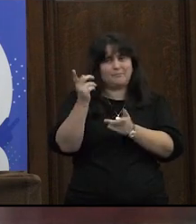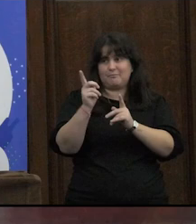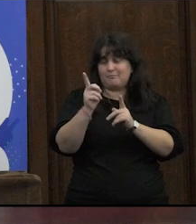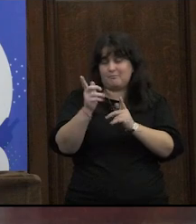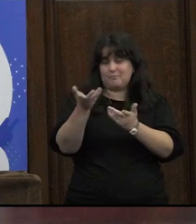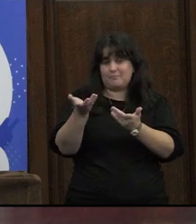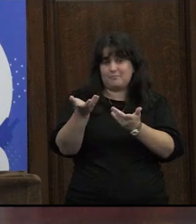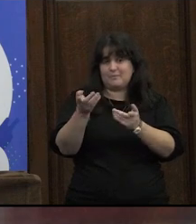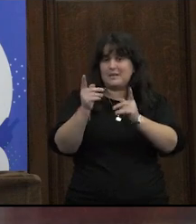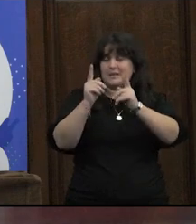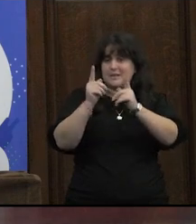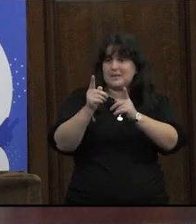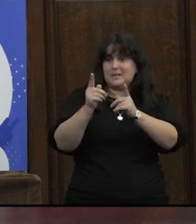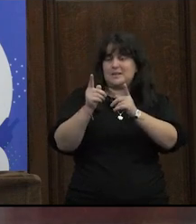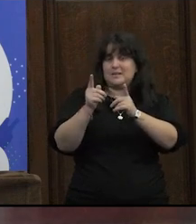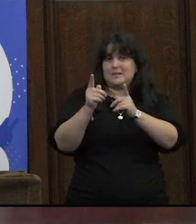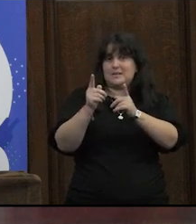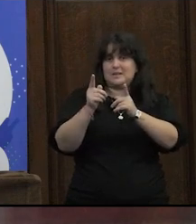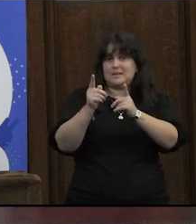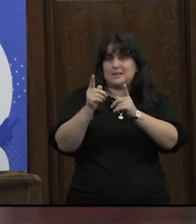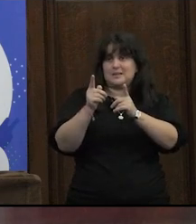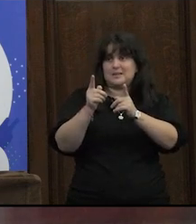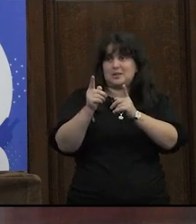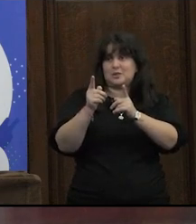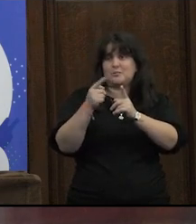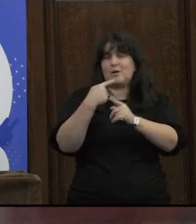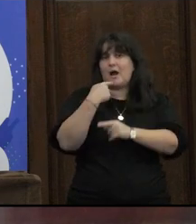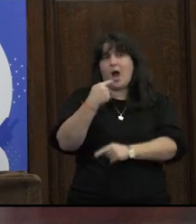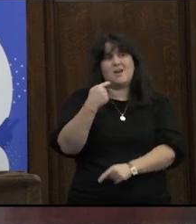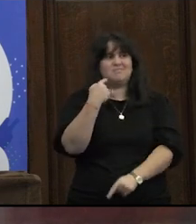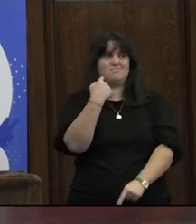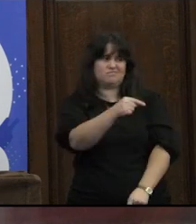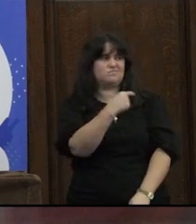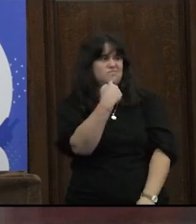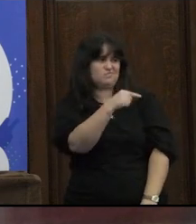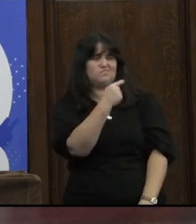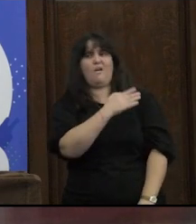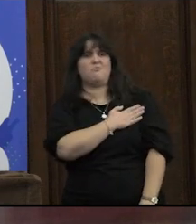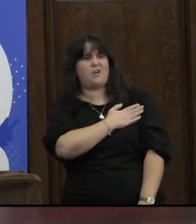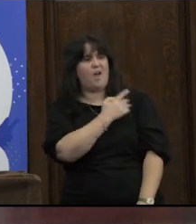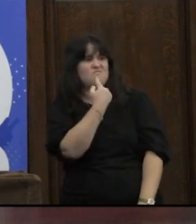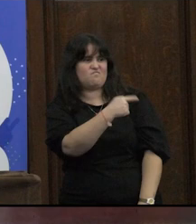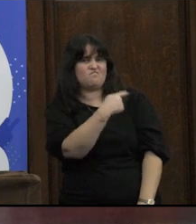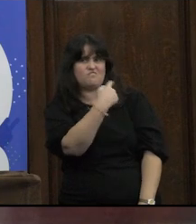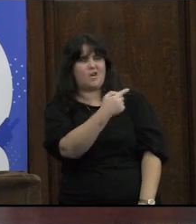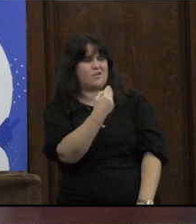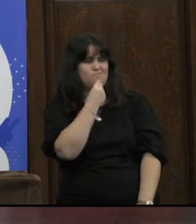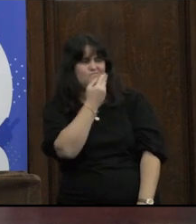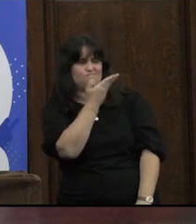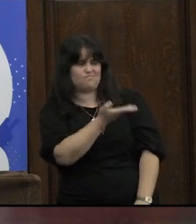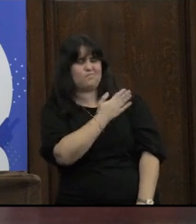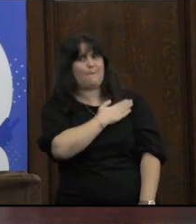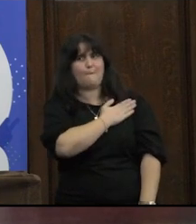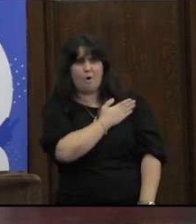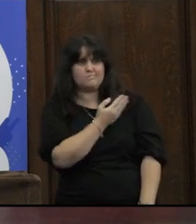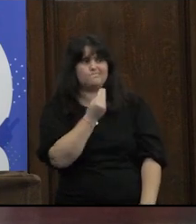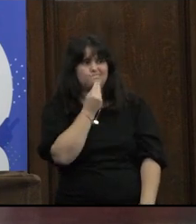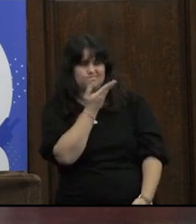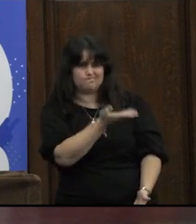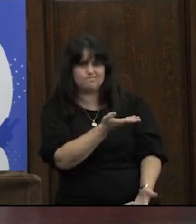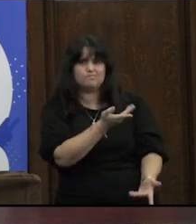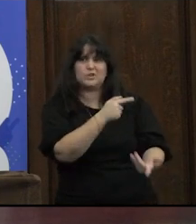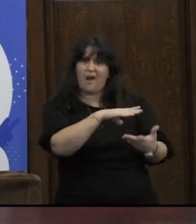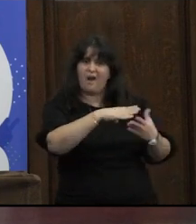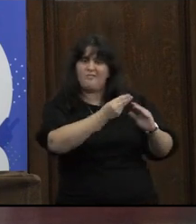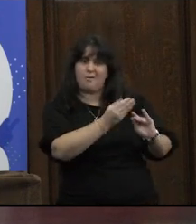eso como también se van negativizando estas ideas del amor romántico ha caído bajo sospecha claramente ¿no?